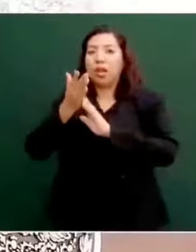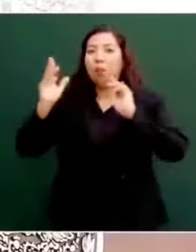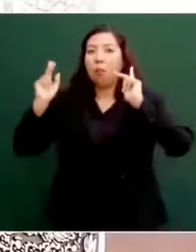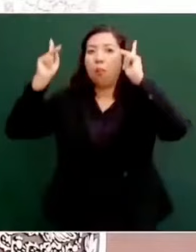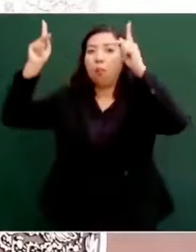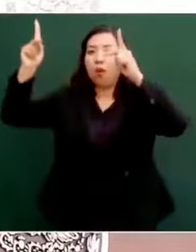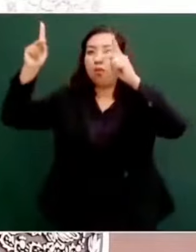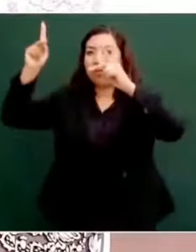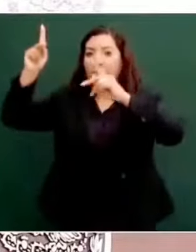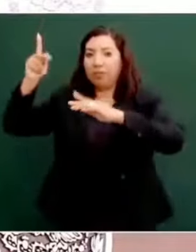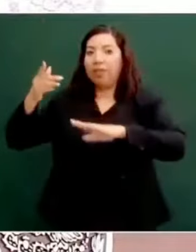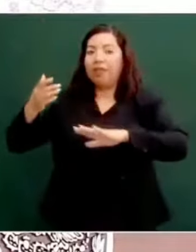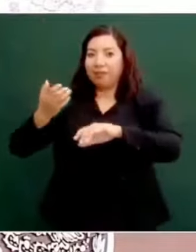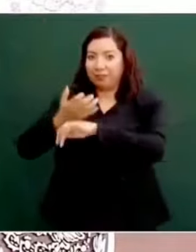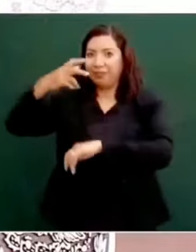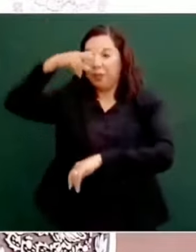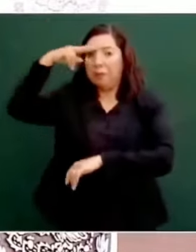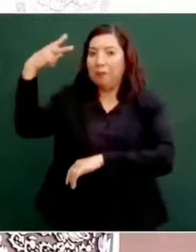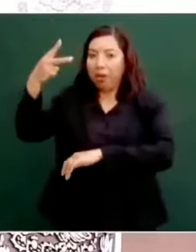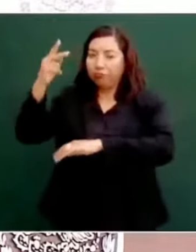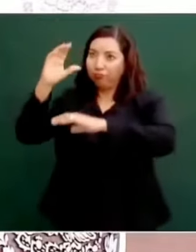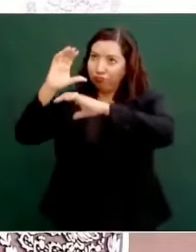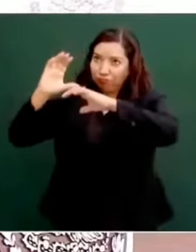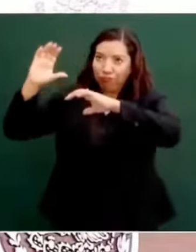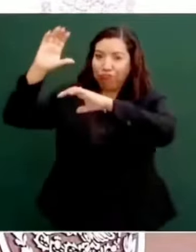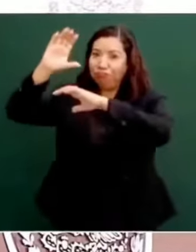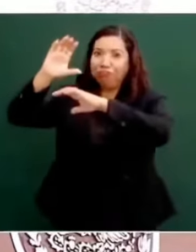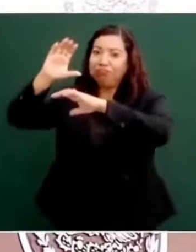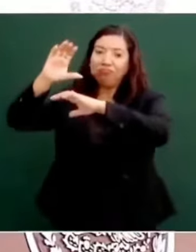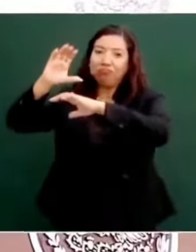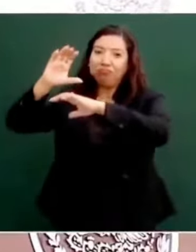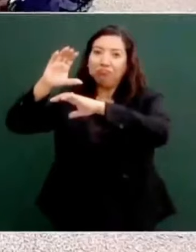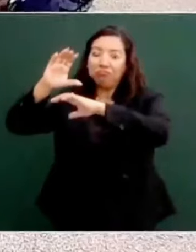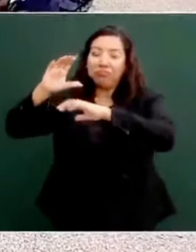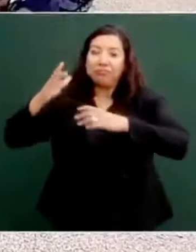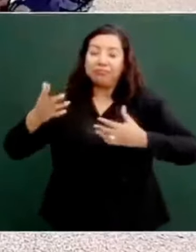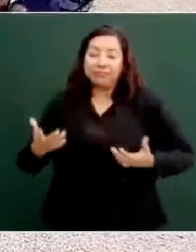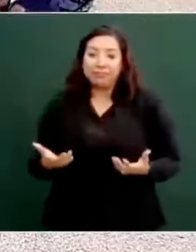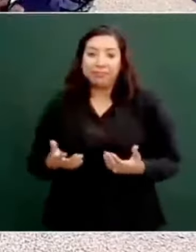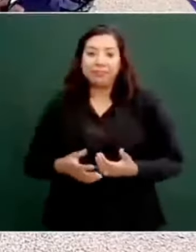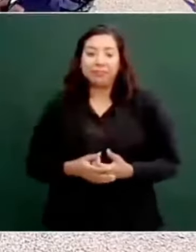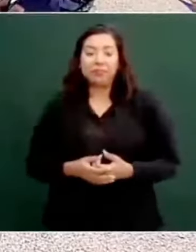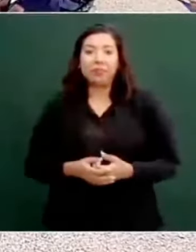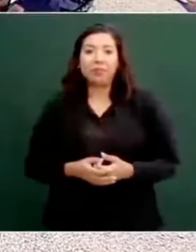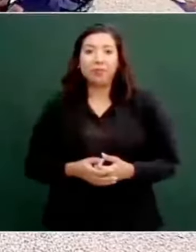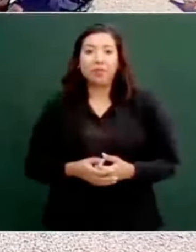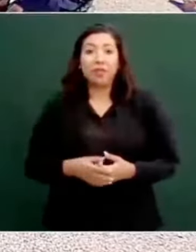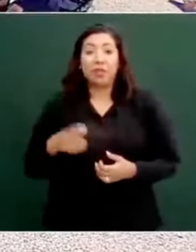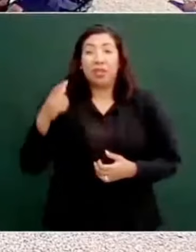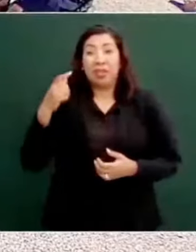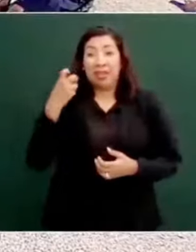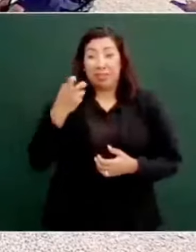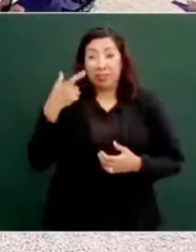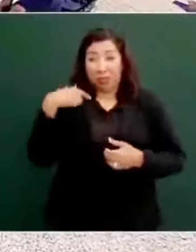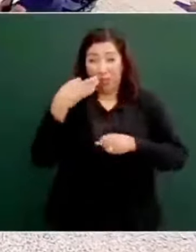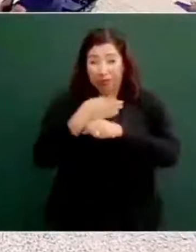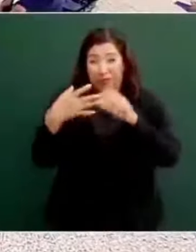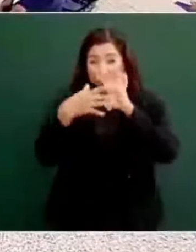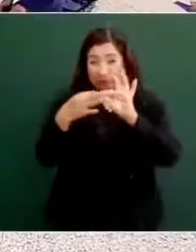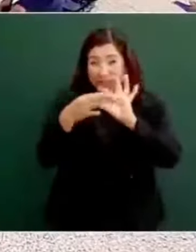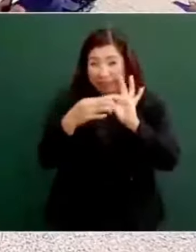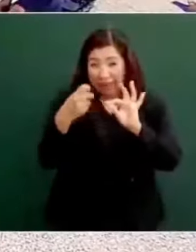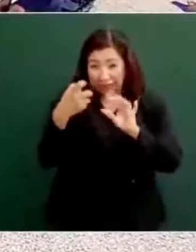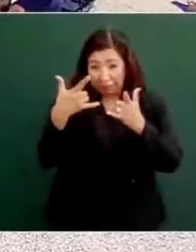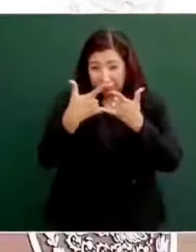van a votar ahora, que estoy hablando de hace 23, 24 años,